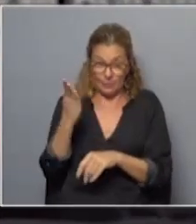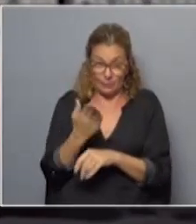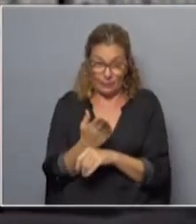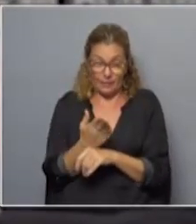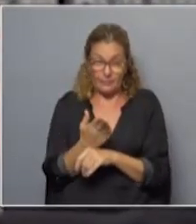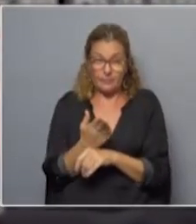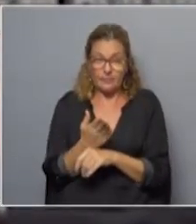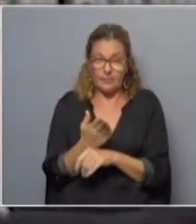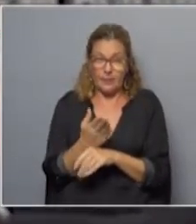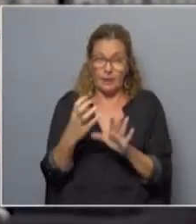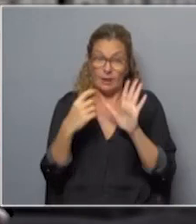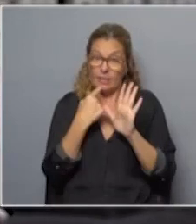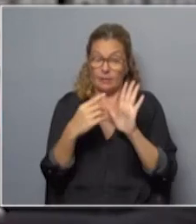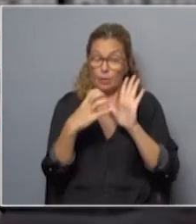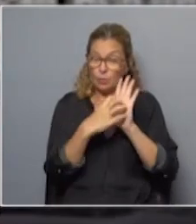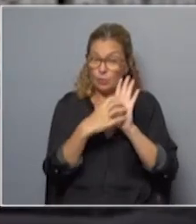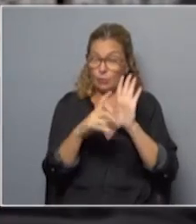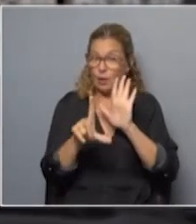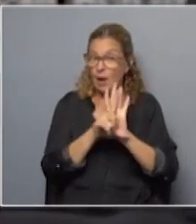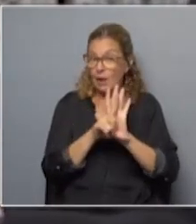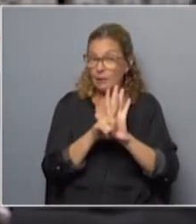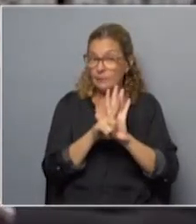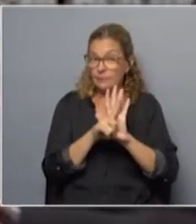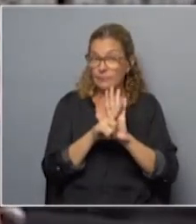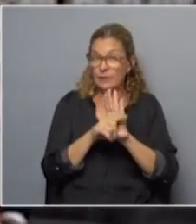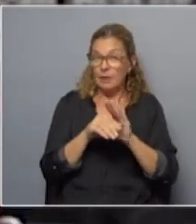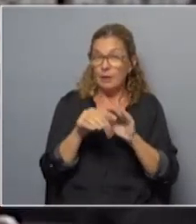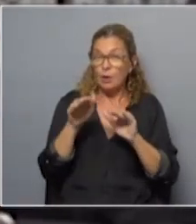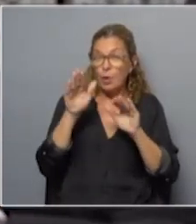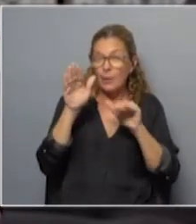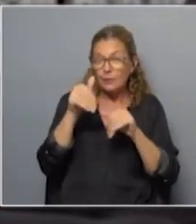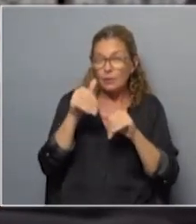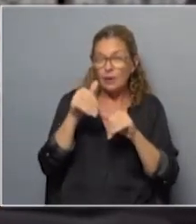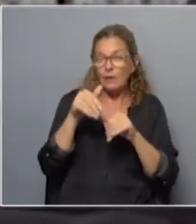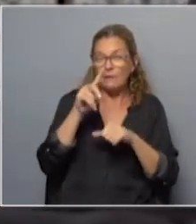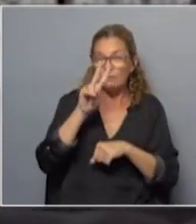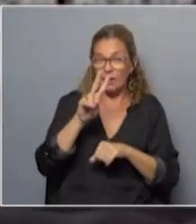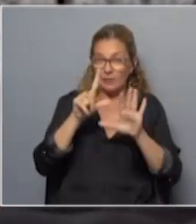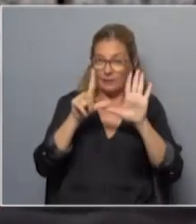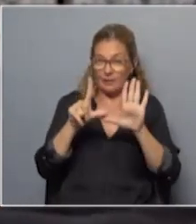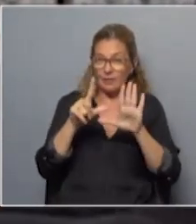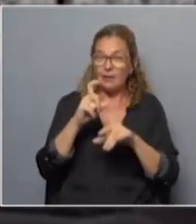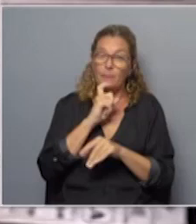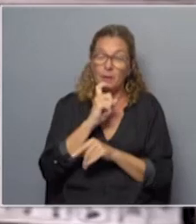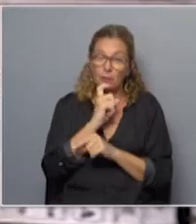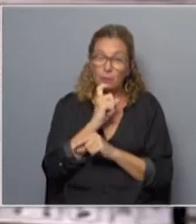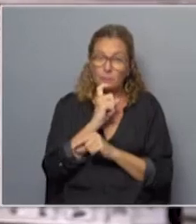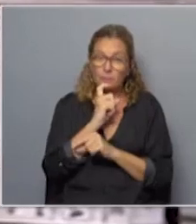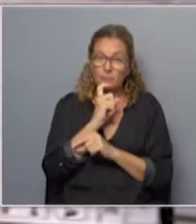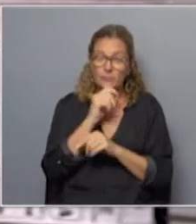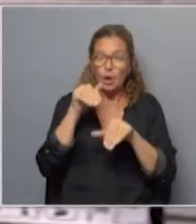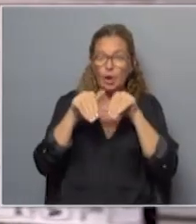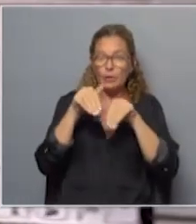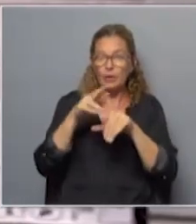estipulado por la Constitución y la ley. La convocatoria será para el 27 de marzo. La